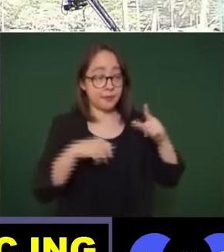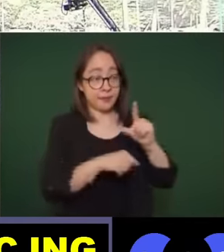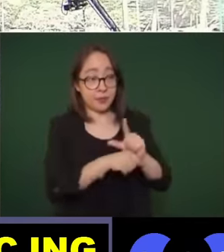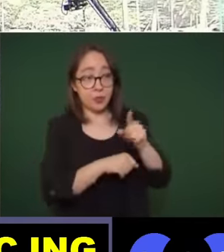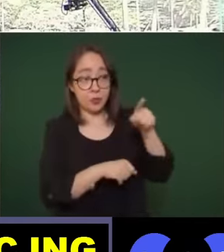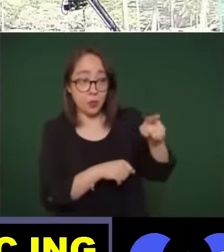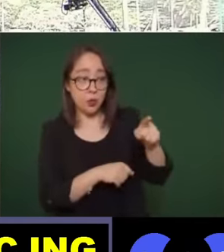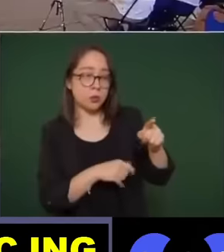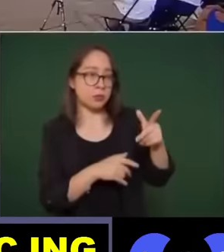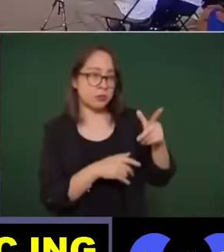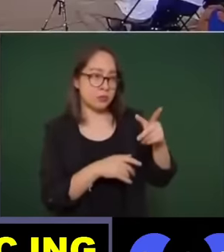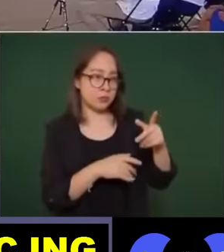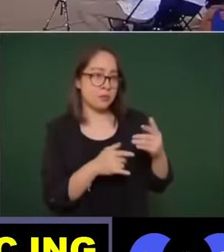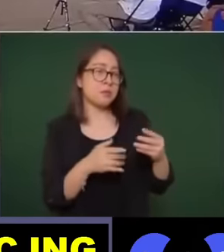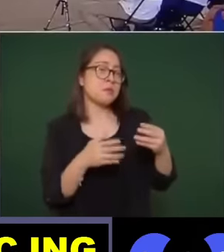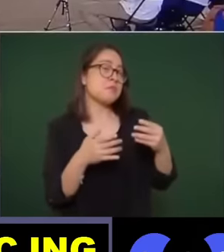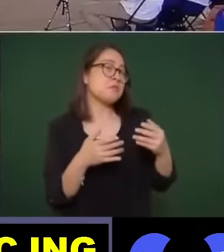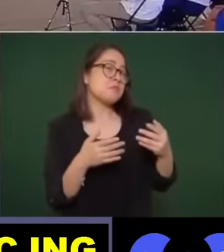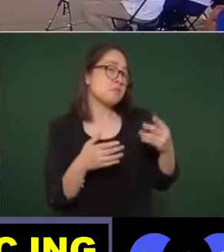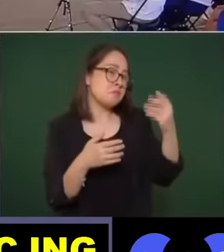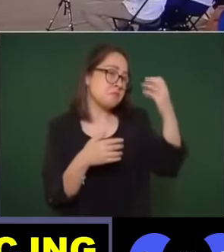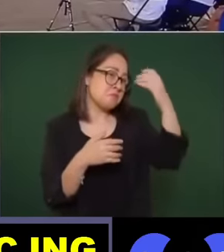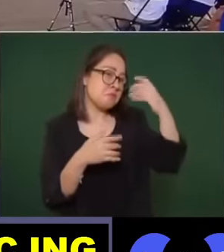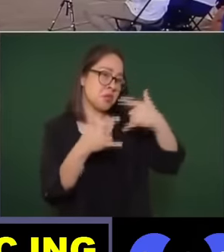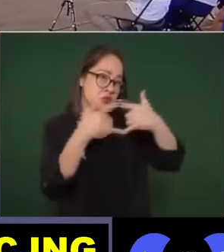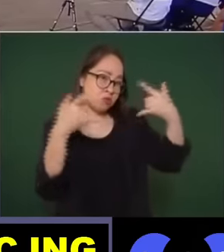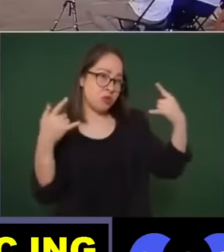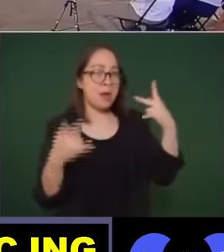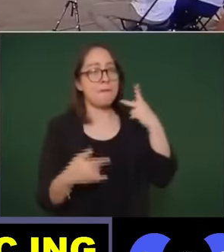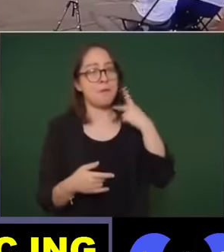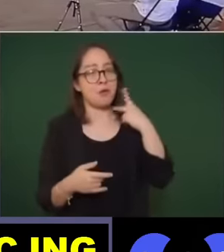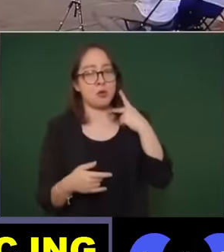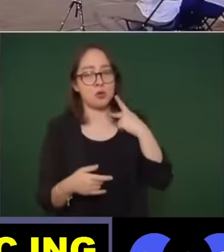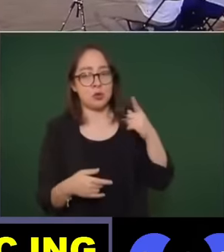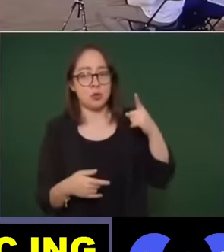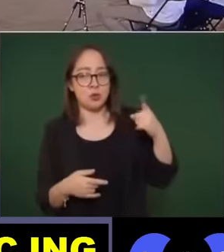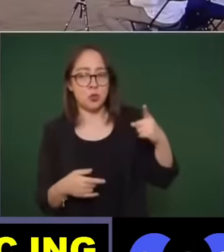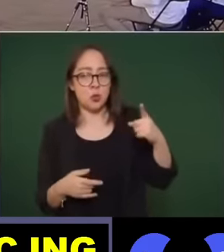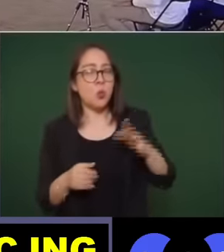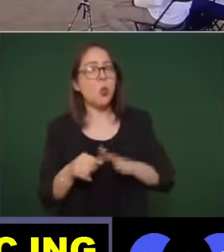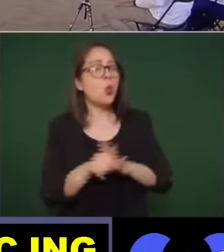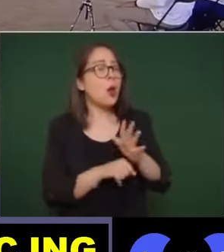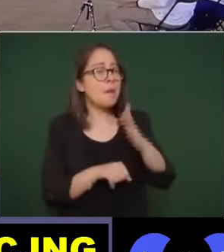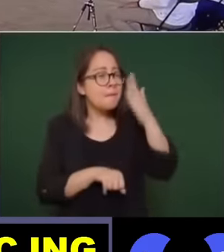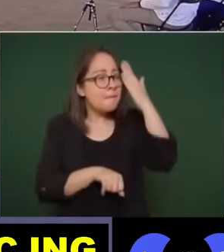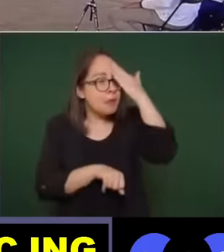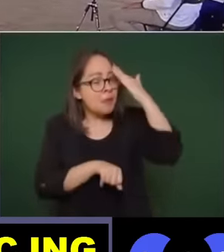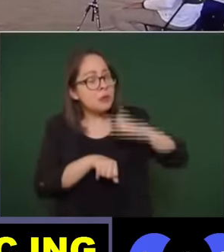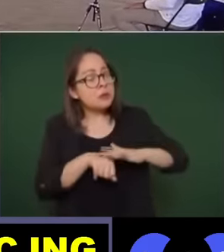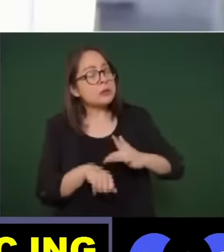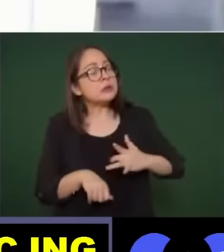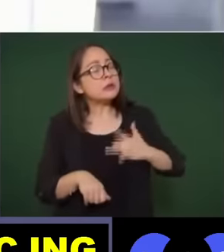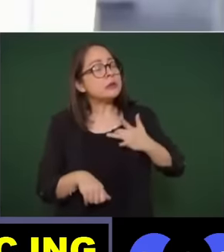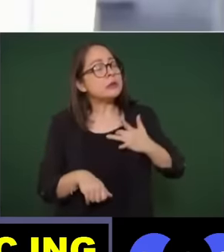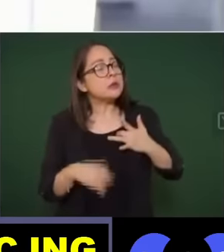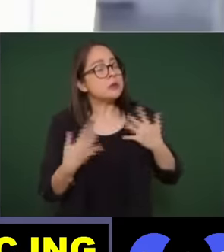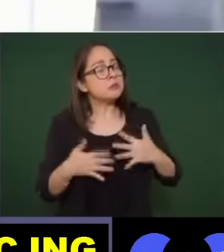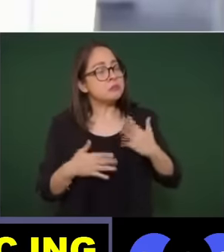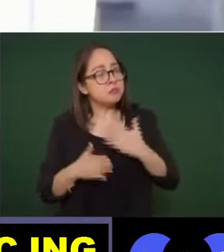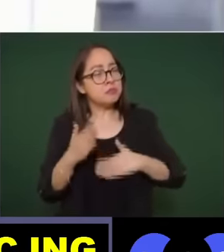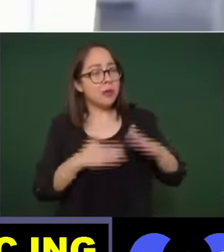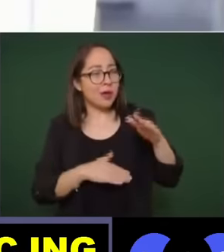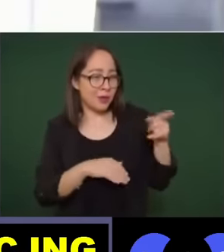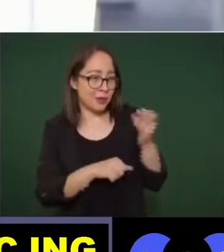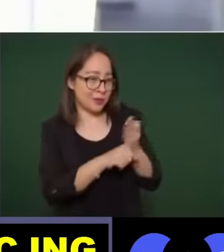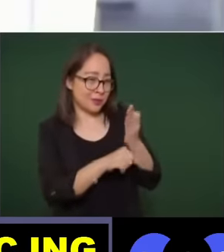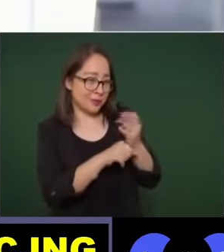política cuál era este momento más significativo que usted pues guarda en su memoria retomó ahorita que platicaba lo del éxodo por